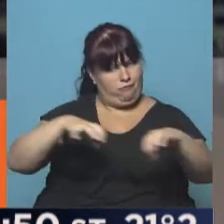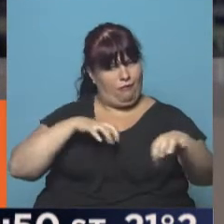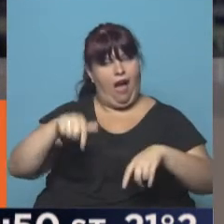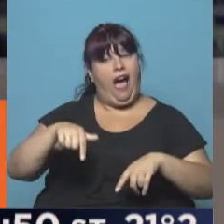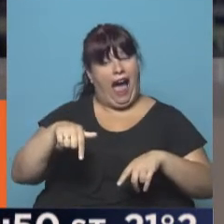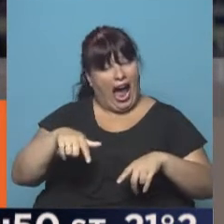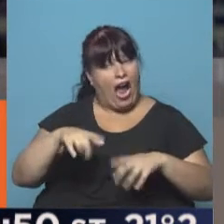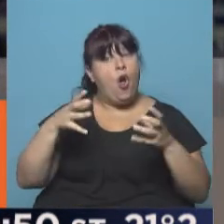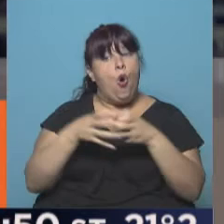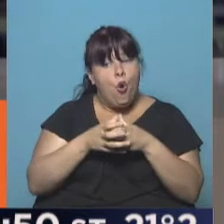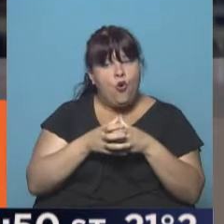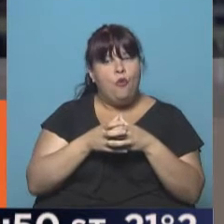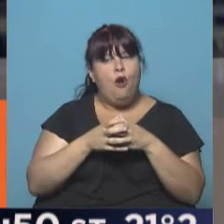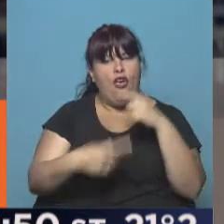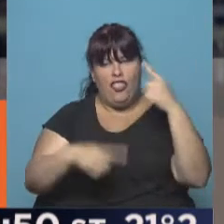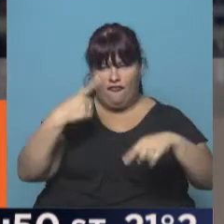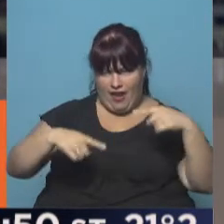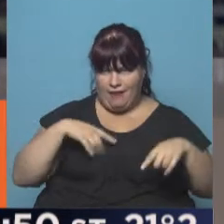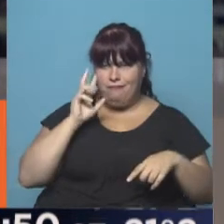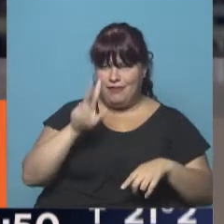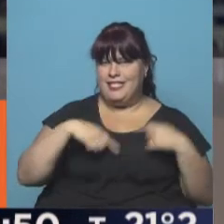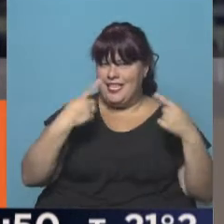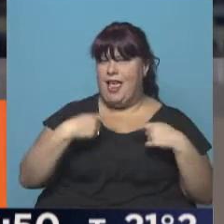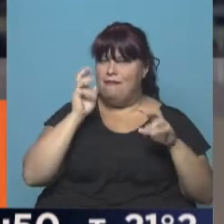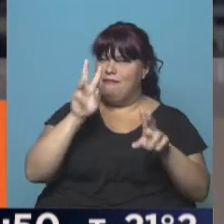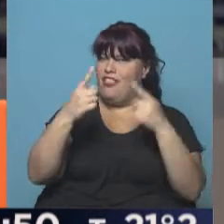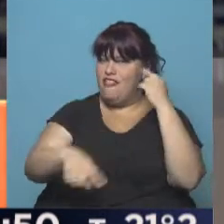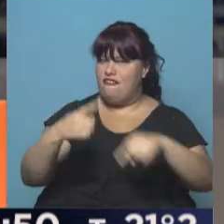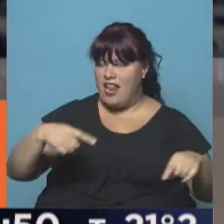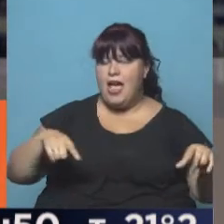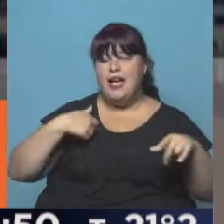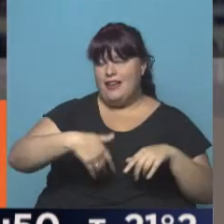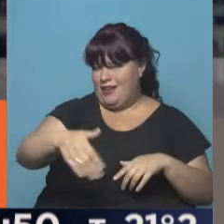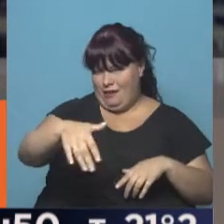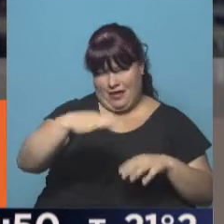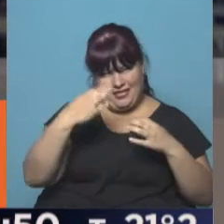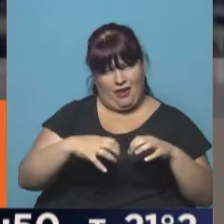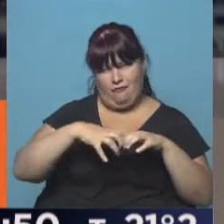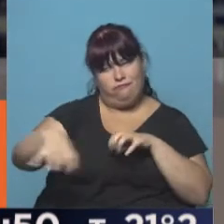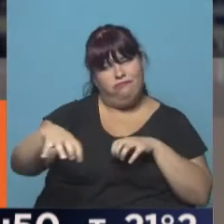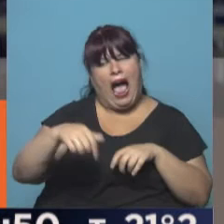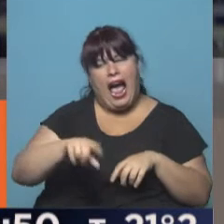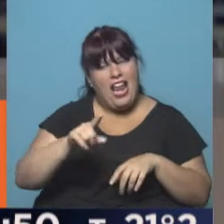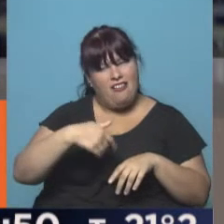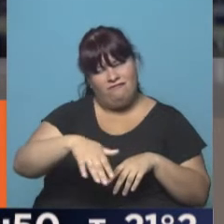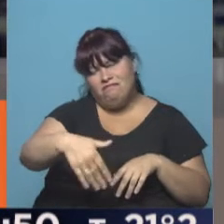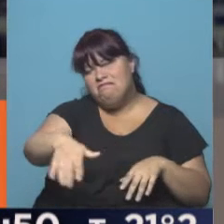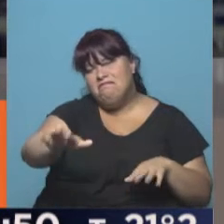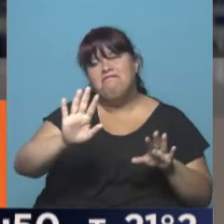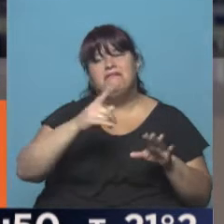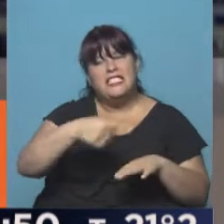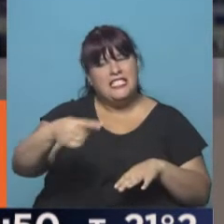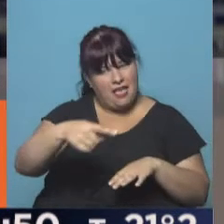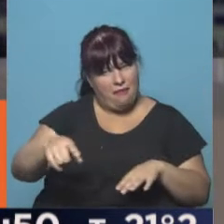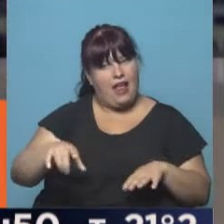por hoy está, digamos, que el grupo es tan heterogéneo, lo vemos permanentemente, y yo creo que en las próximas horas va a haber, horas no, salve de una parte de